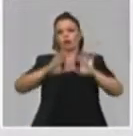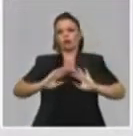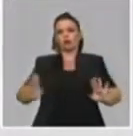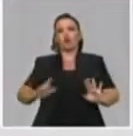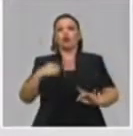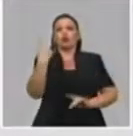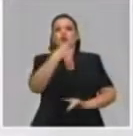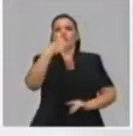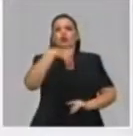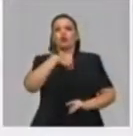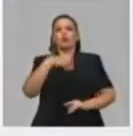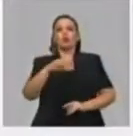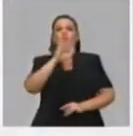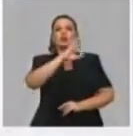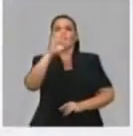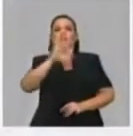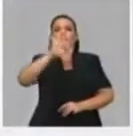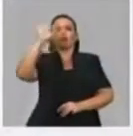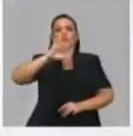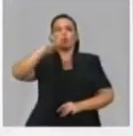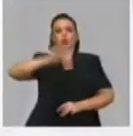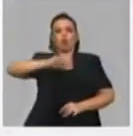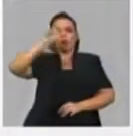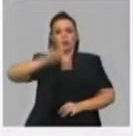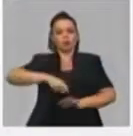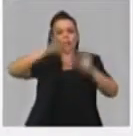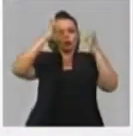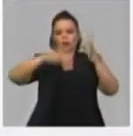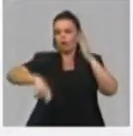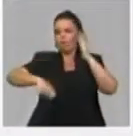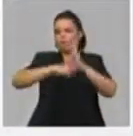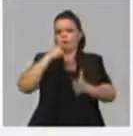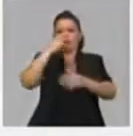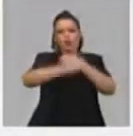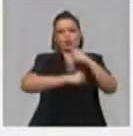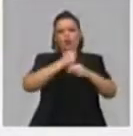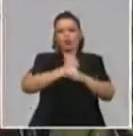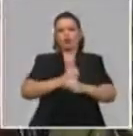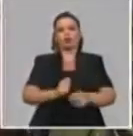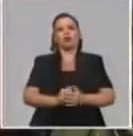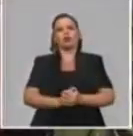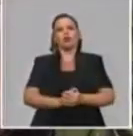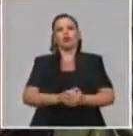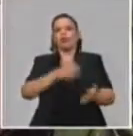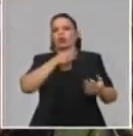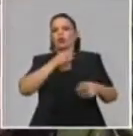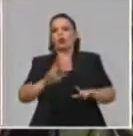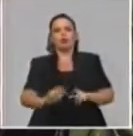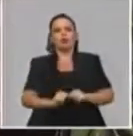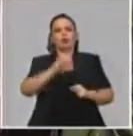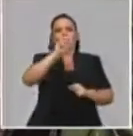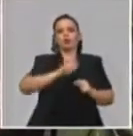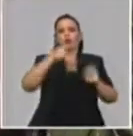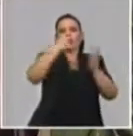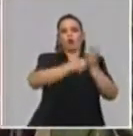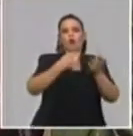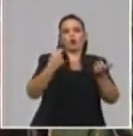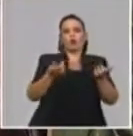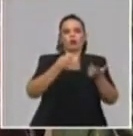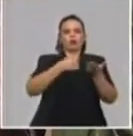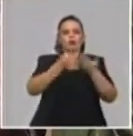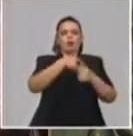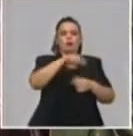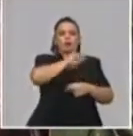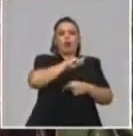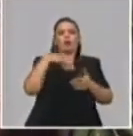un 88%. O sea que el 88% de los usuarios que tenemos repiten compras, no compran una vejilla, sino que repiten compras en un